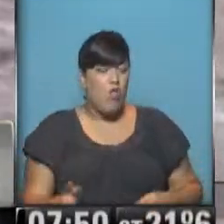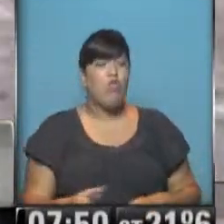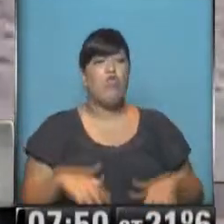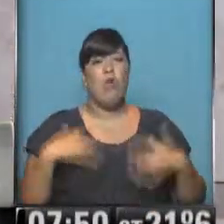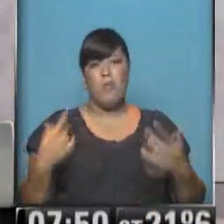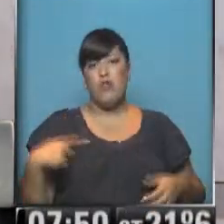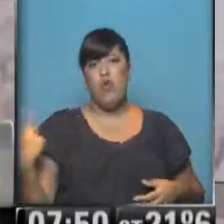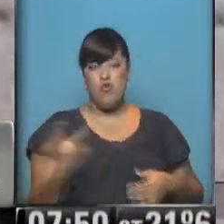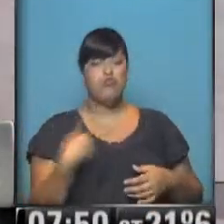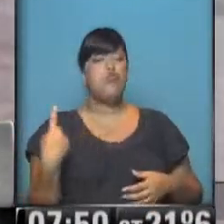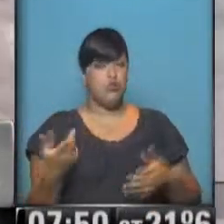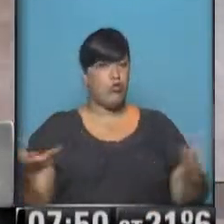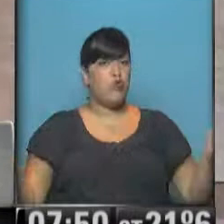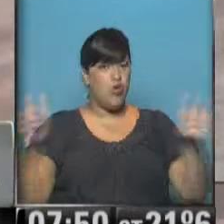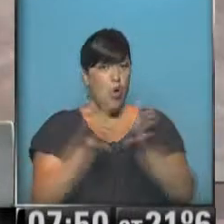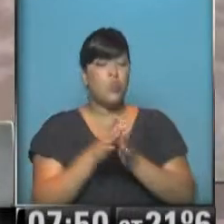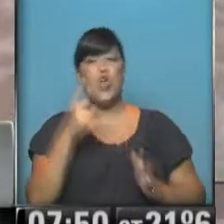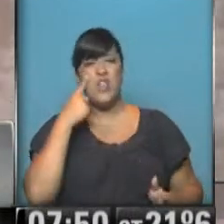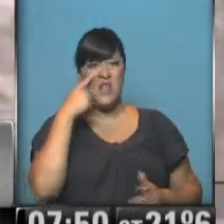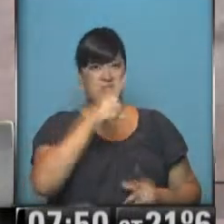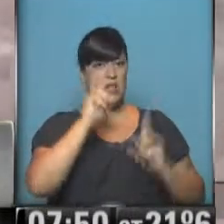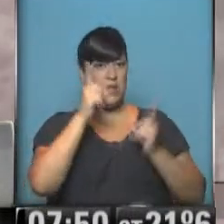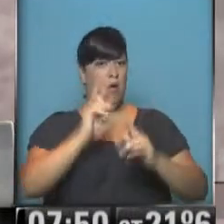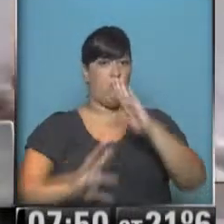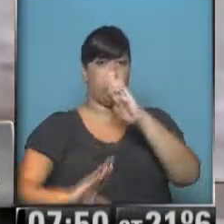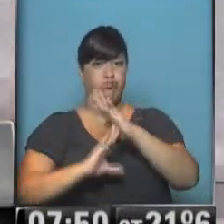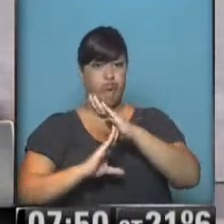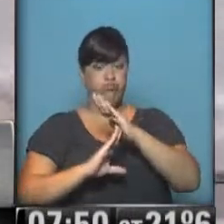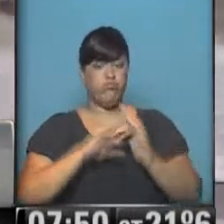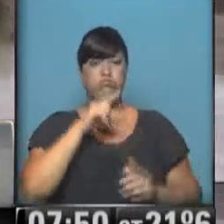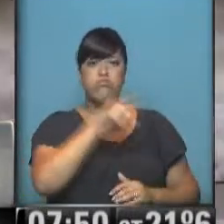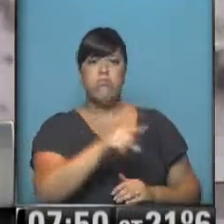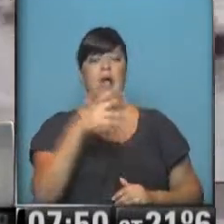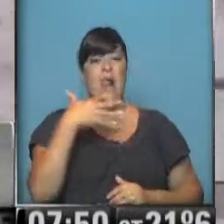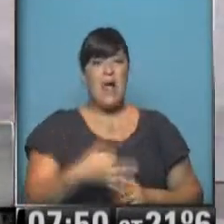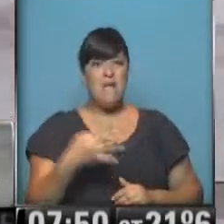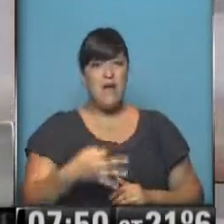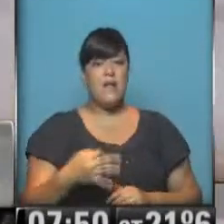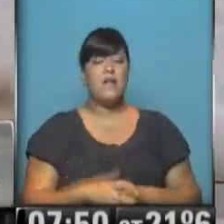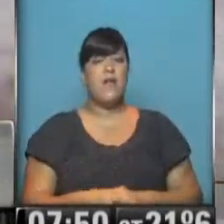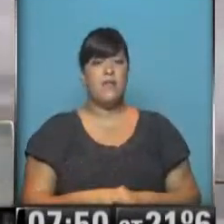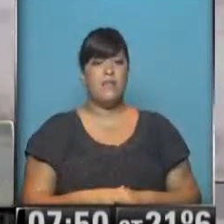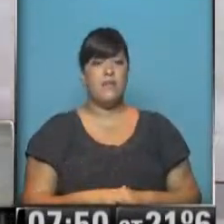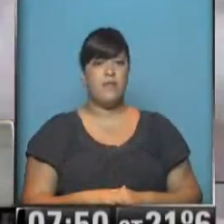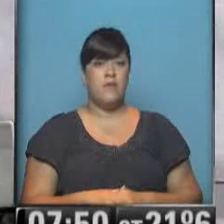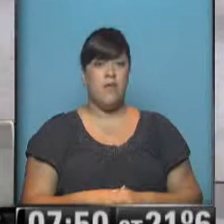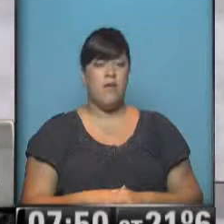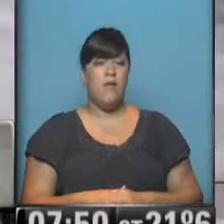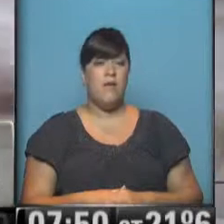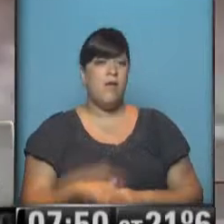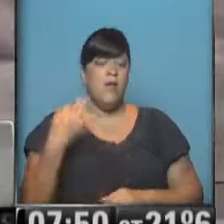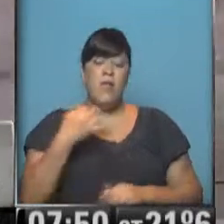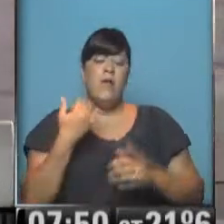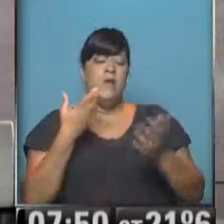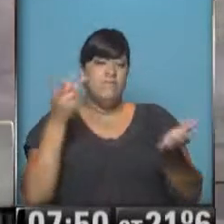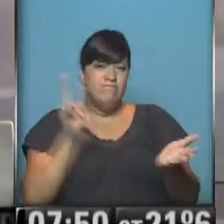acá estábamos todos juntos, bueno, el intendente está a la cabeza de todo esto y la verdad es que, bueno, es volver a reconstruir Río Ceballos.